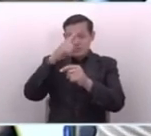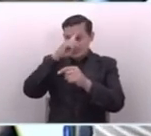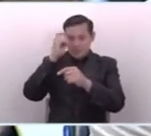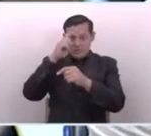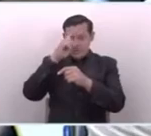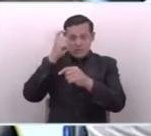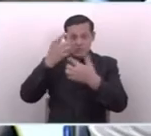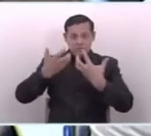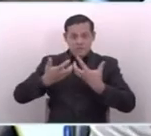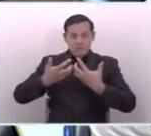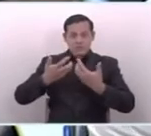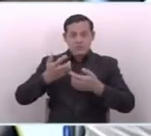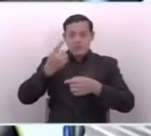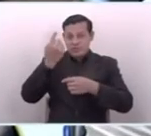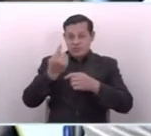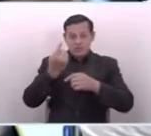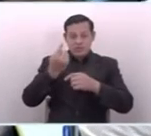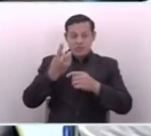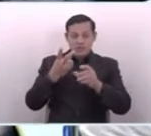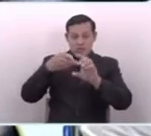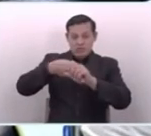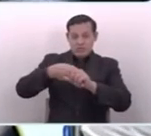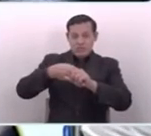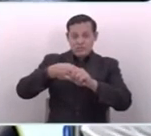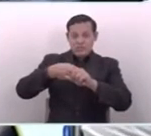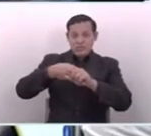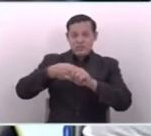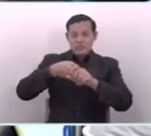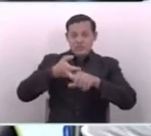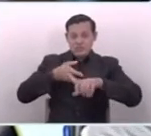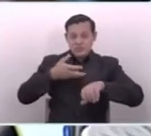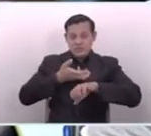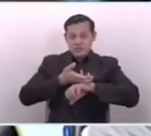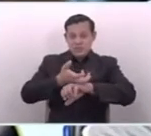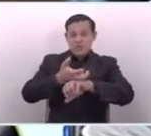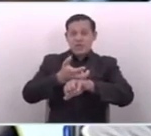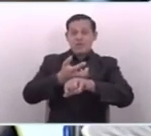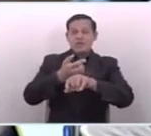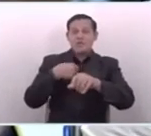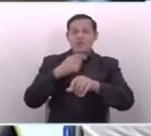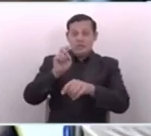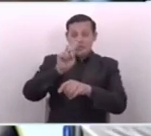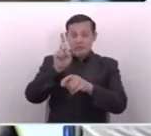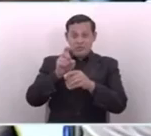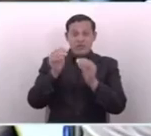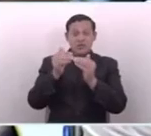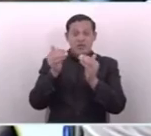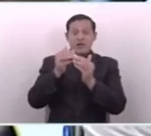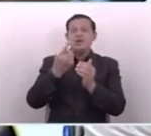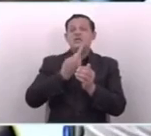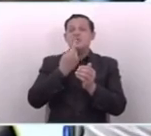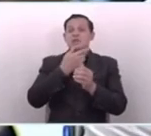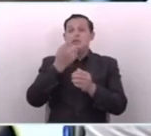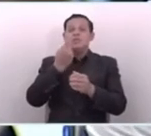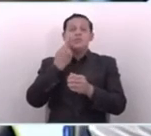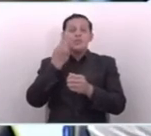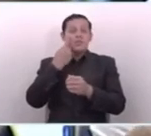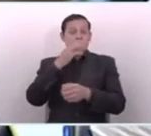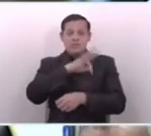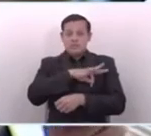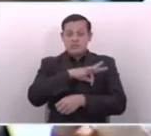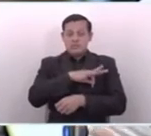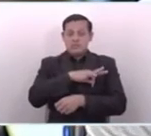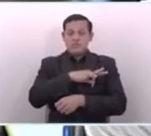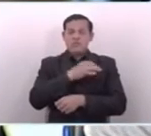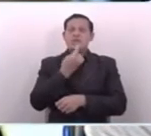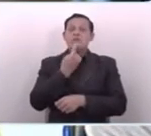Acá la pregunta, como ya muy bien se hacía acá también en el Pleno, es a quién se está buscando beneficiar. ¿Quién está